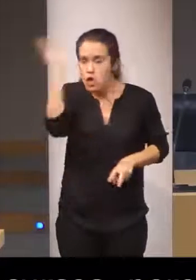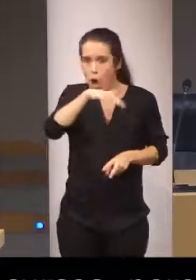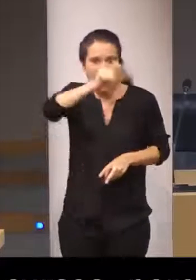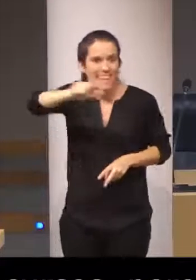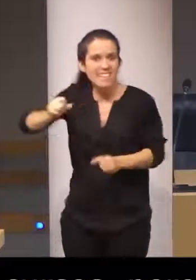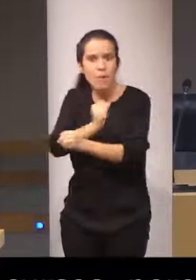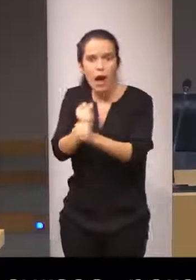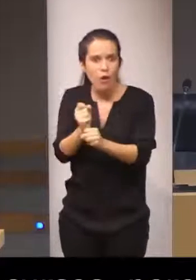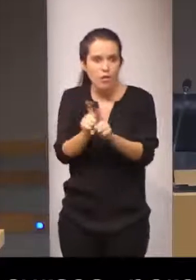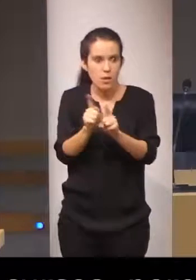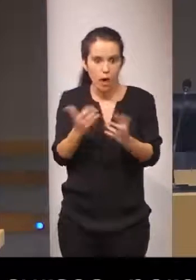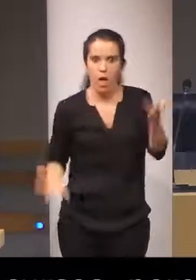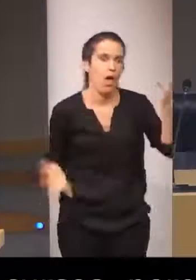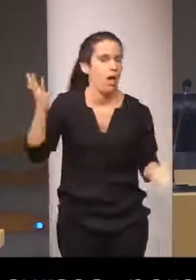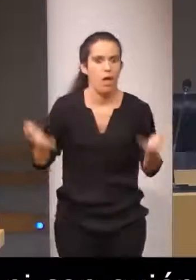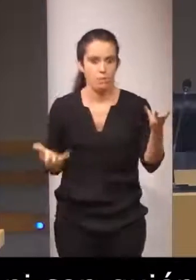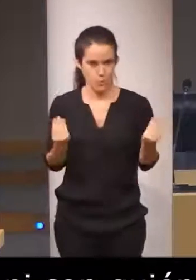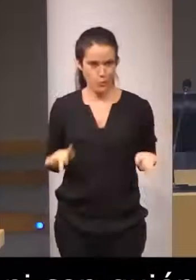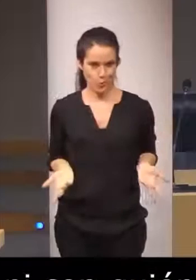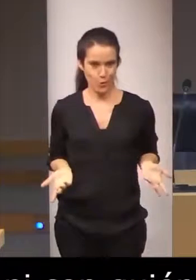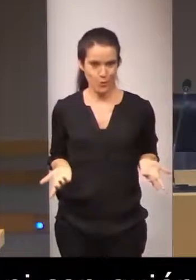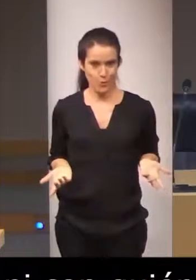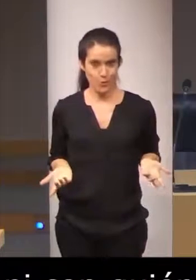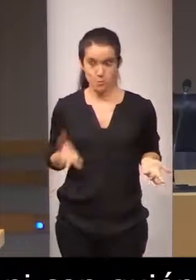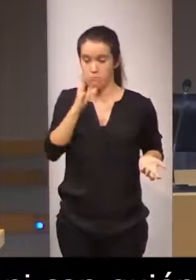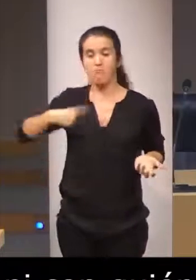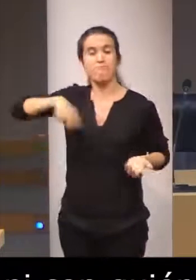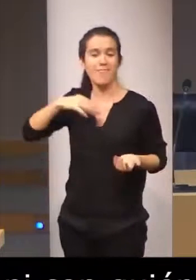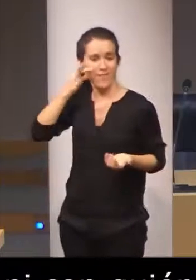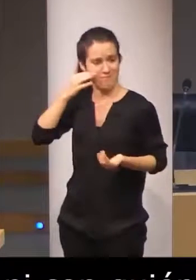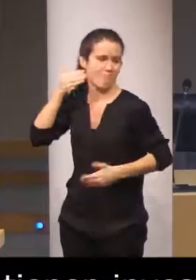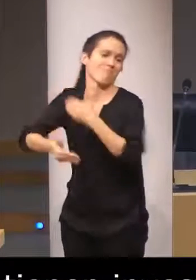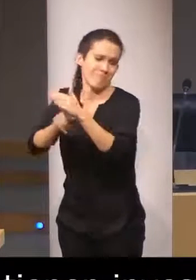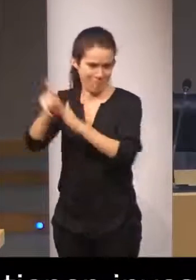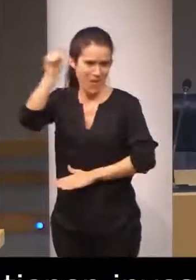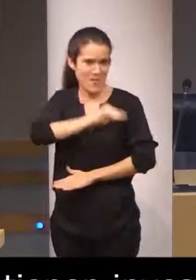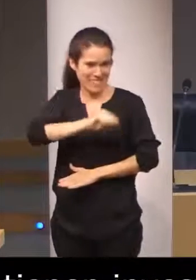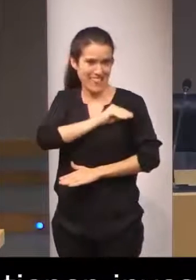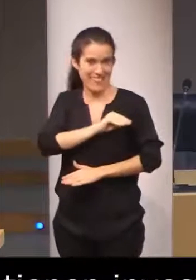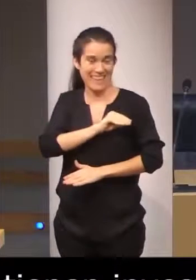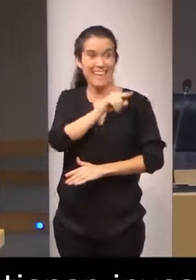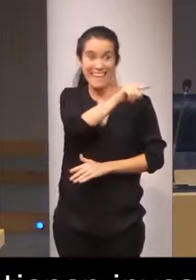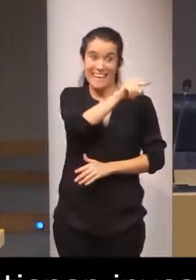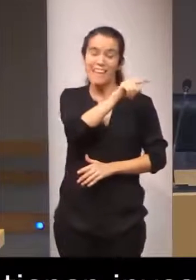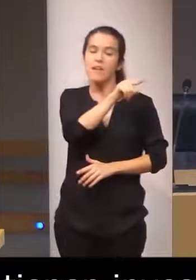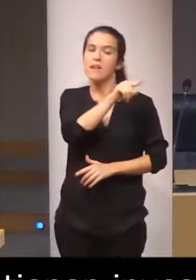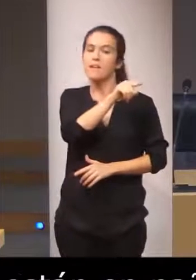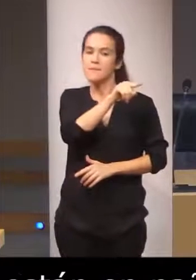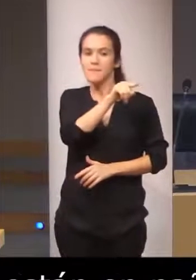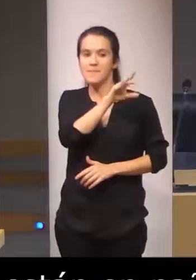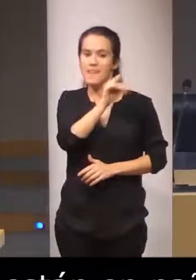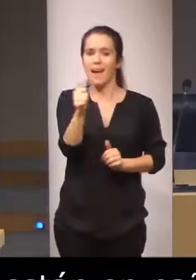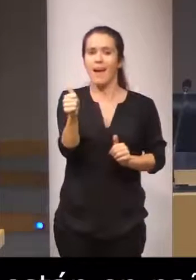están en pañales nosotros en ese sentido estamos muy adelantados ellos nos han adelantado porque la la